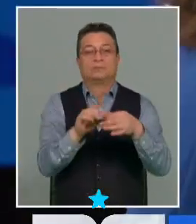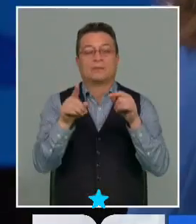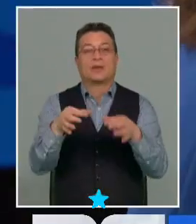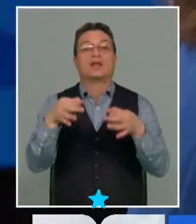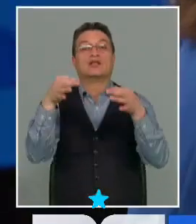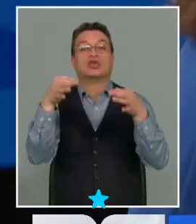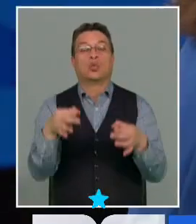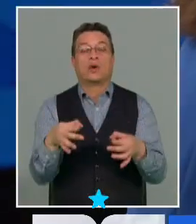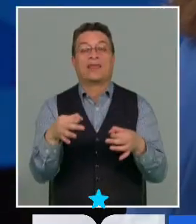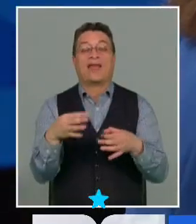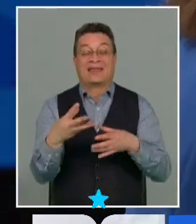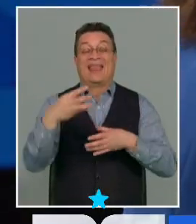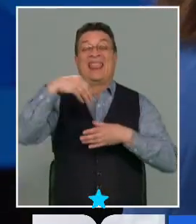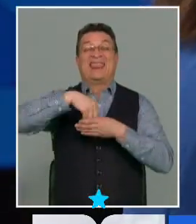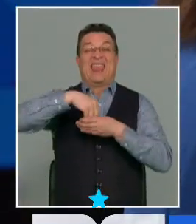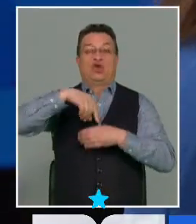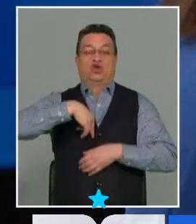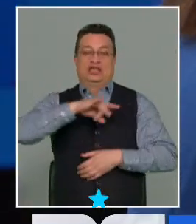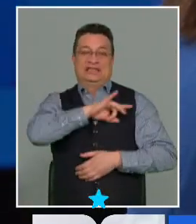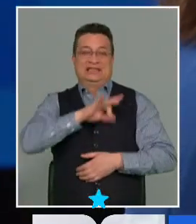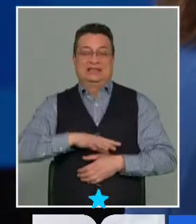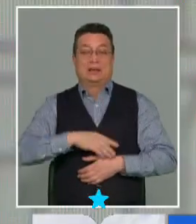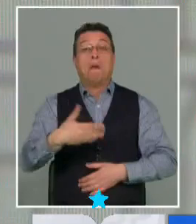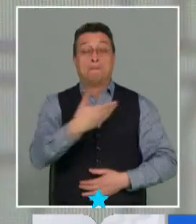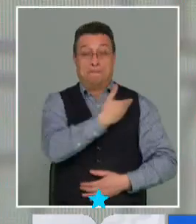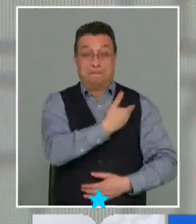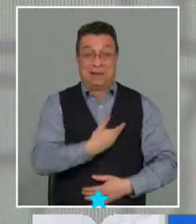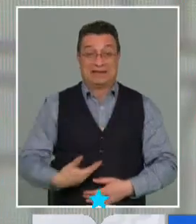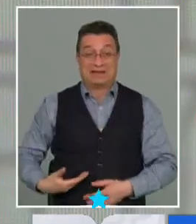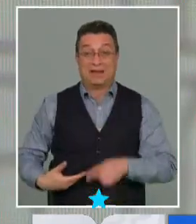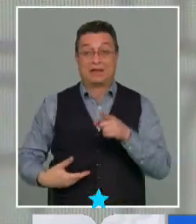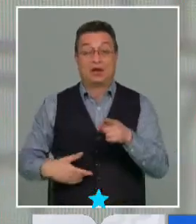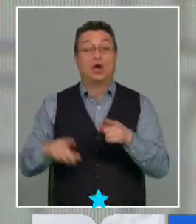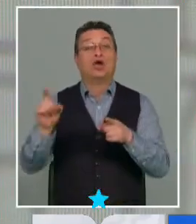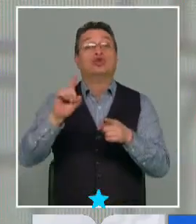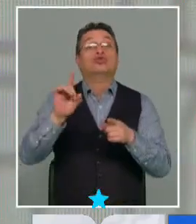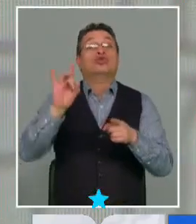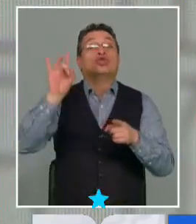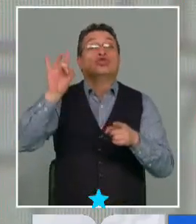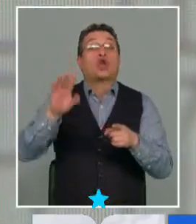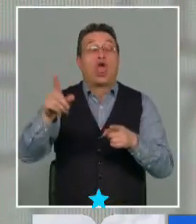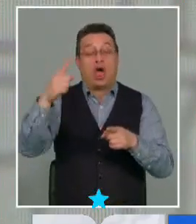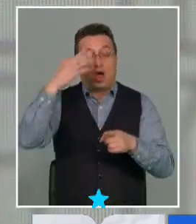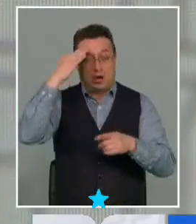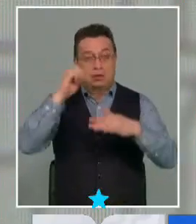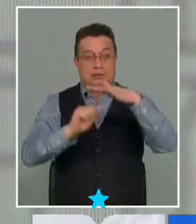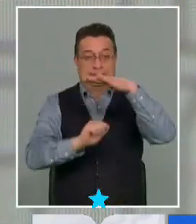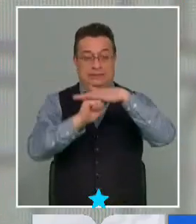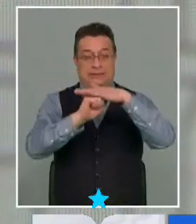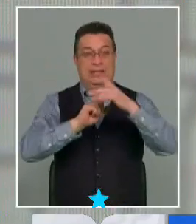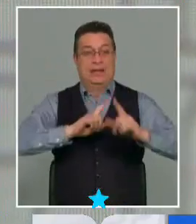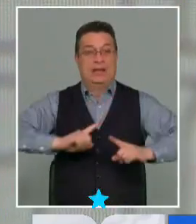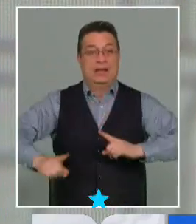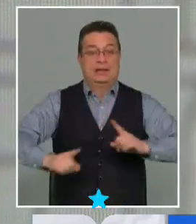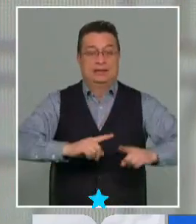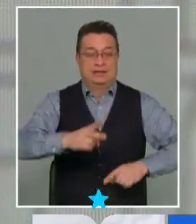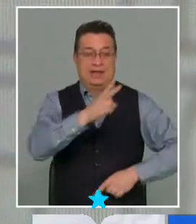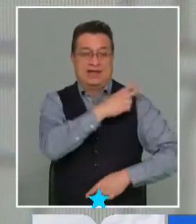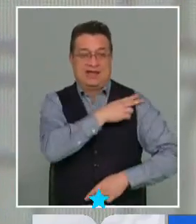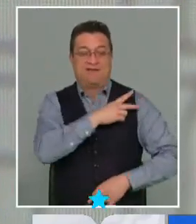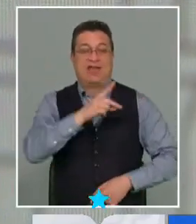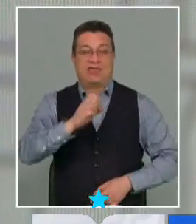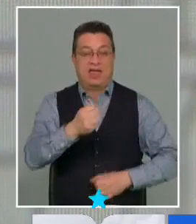seguridad interna del país. El Presidente sería ya no solo en cuanto a cabeza de la administración del Estado, el jefe de las